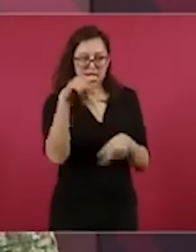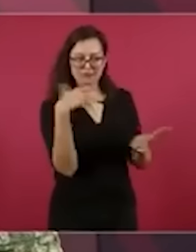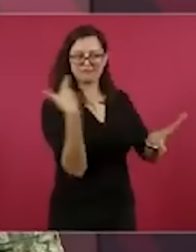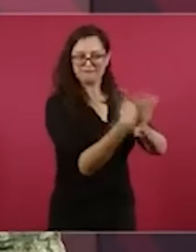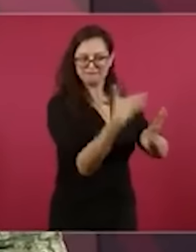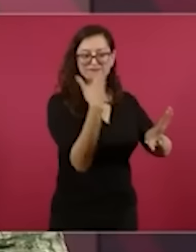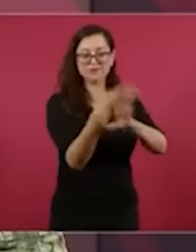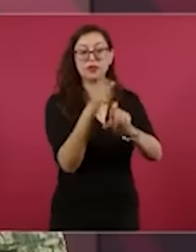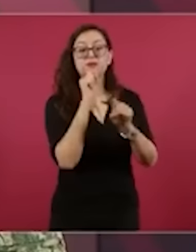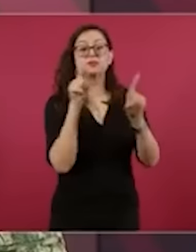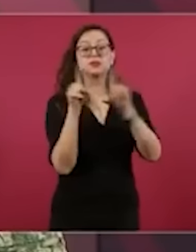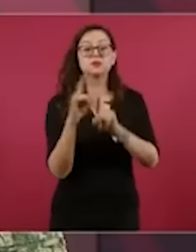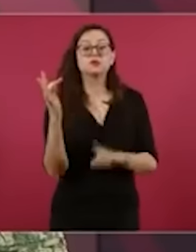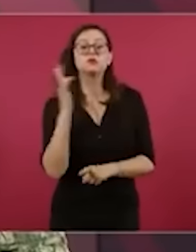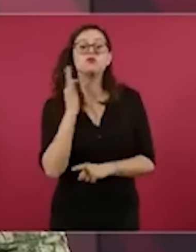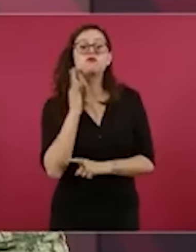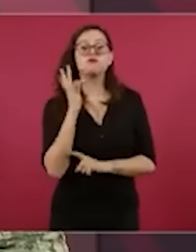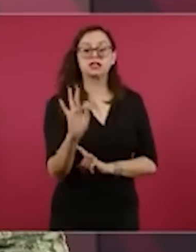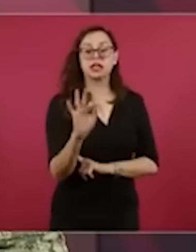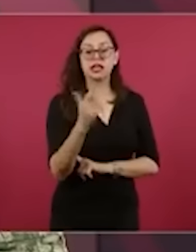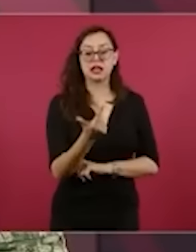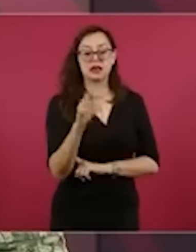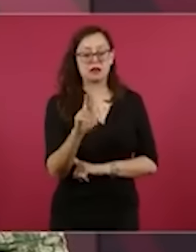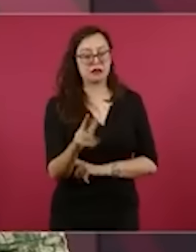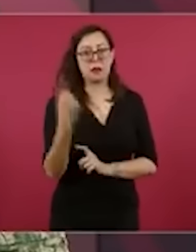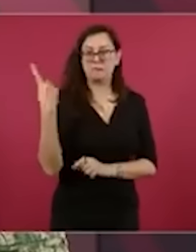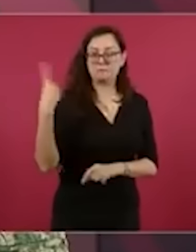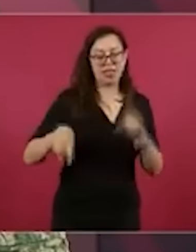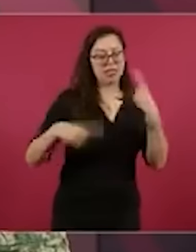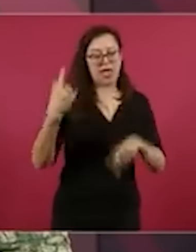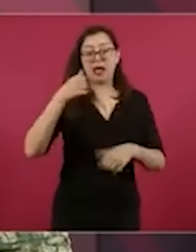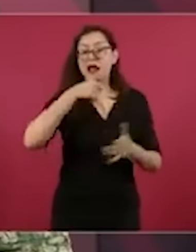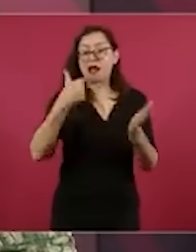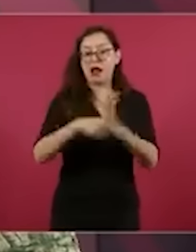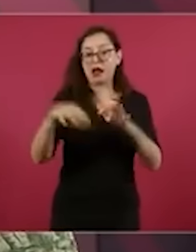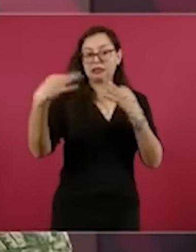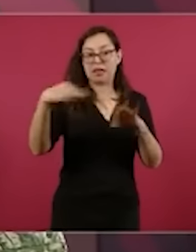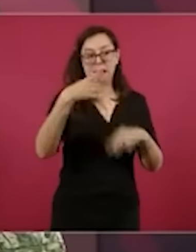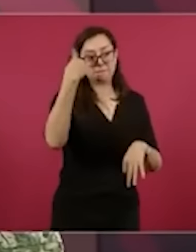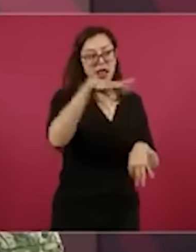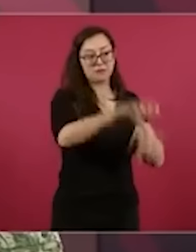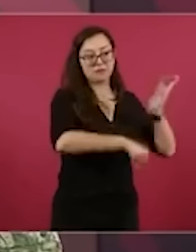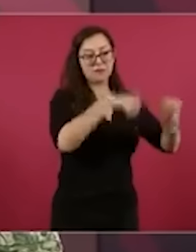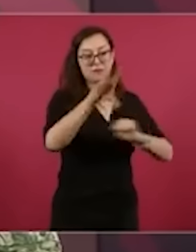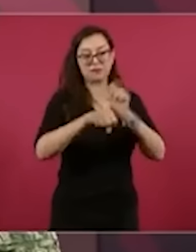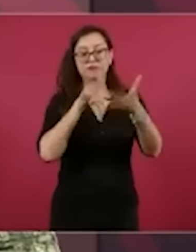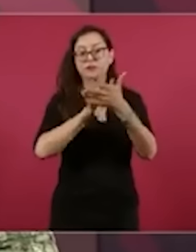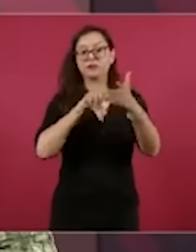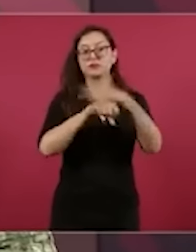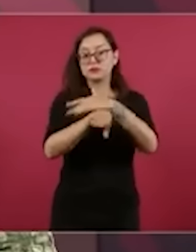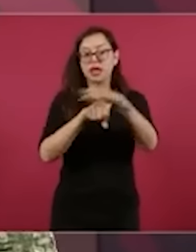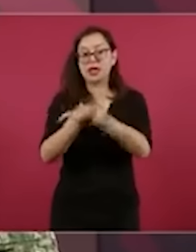con la Fiscalía General de la República para la expedición de órdenes de aprehensión, asimismo expedición de órdenes técnicas